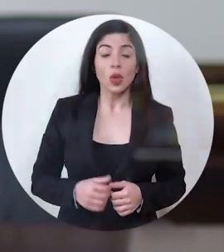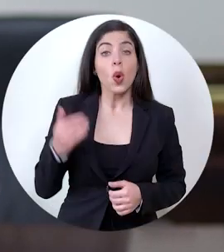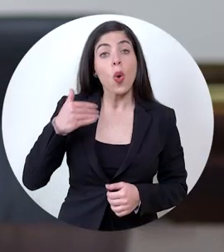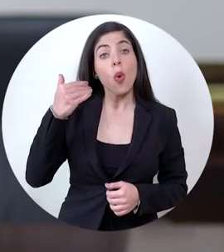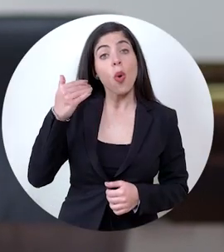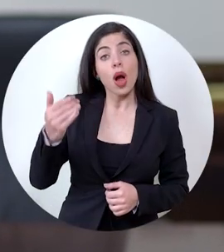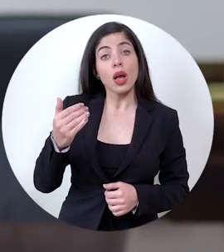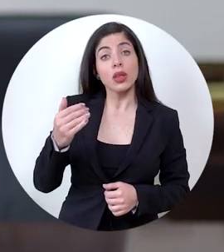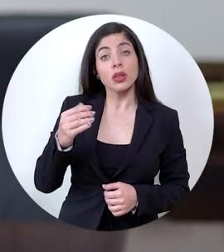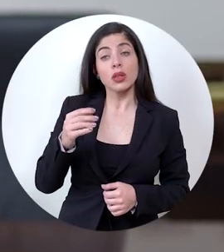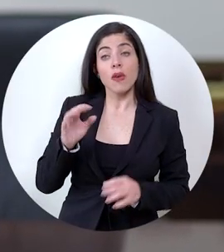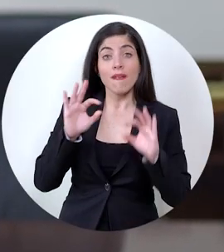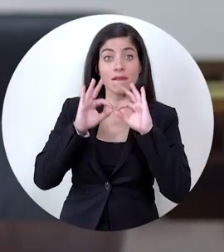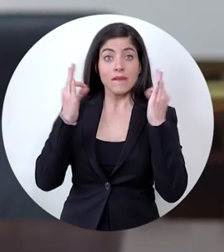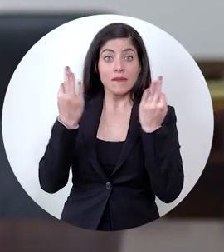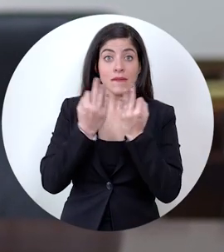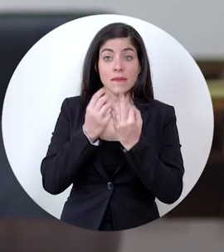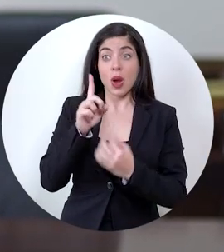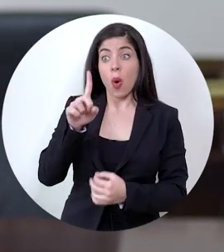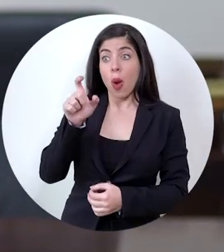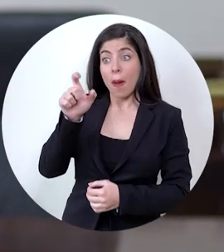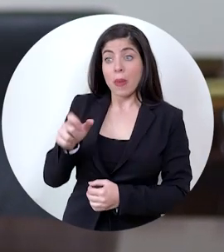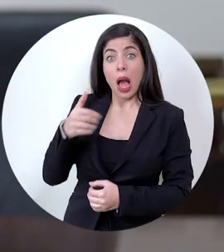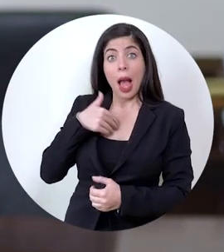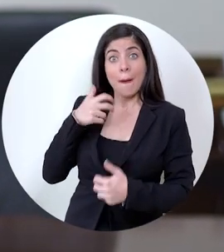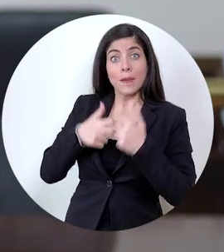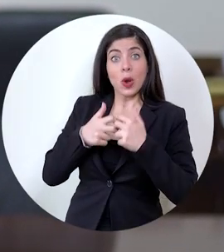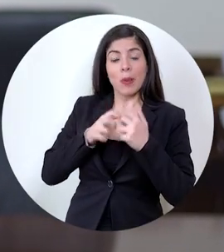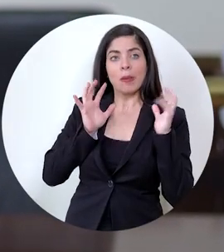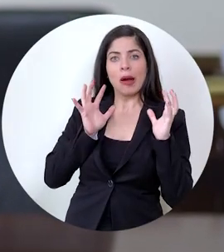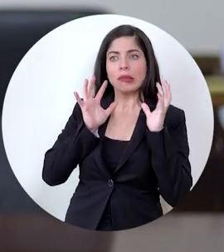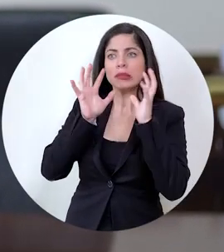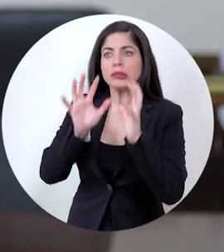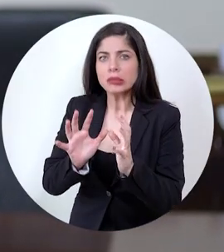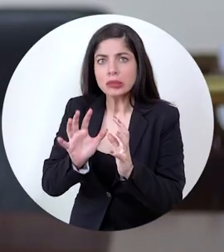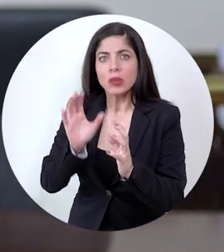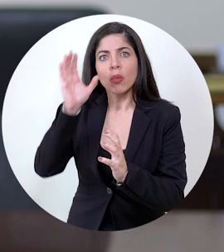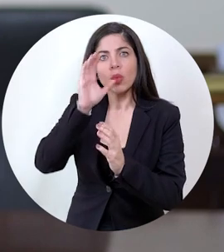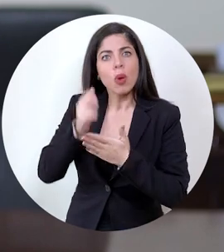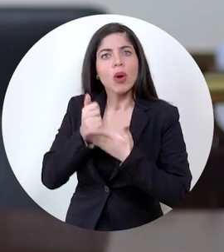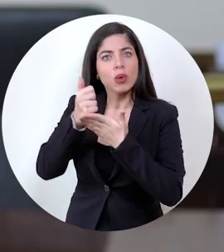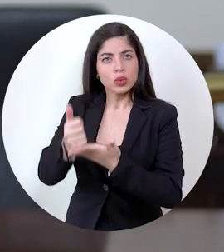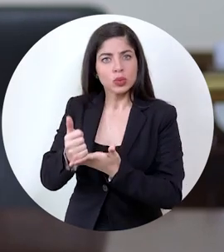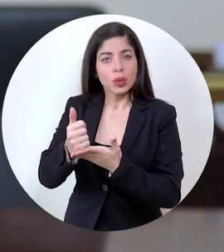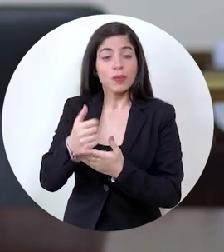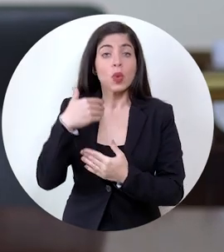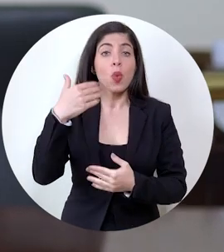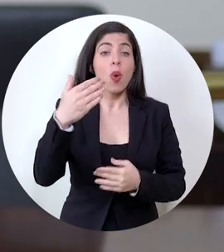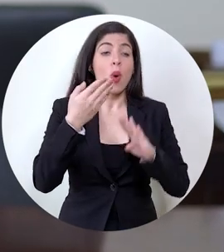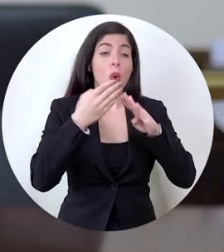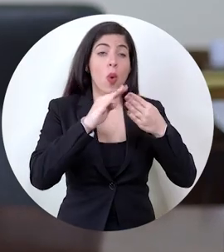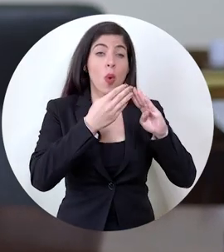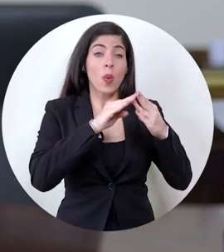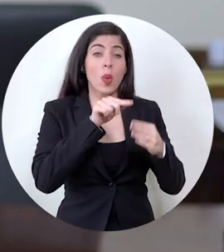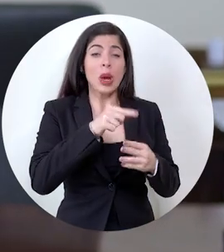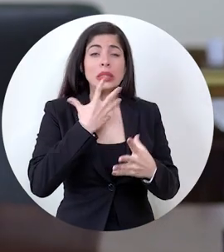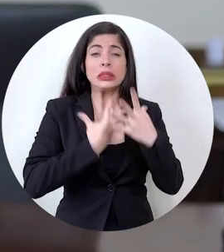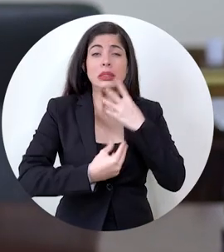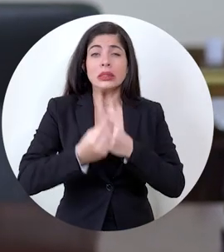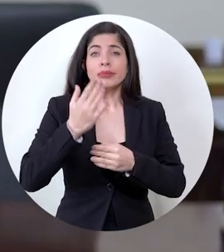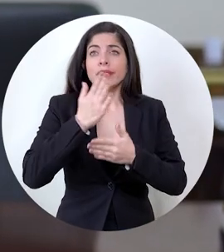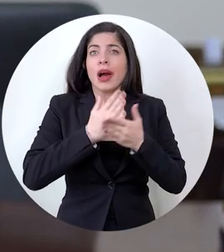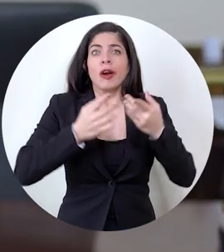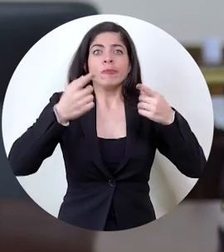Cuando una persona en la familia tiene problemas, las demás acuden a ayudarla. Cuando una comunidad